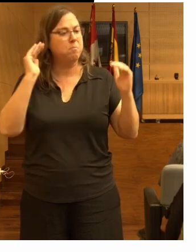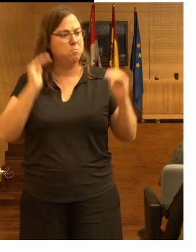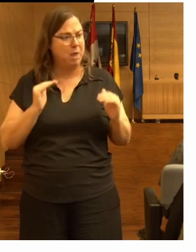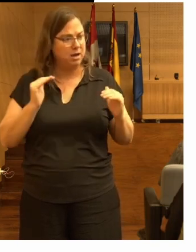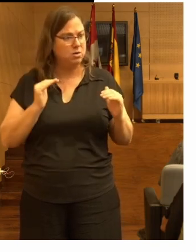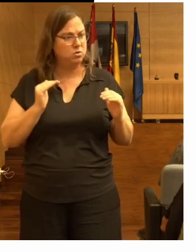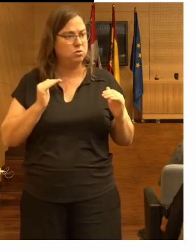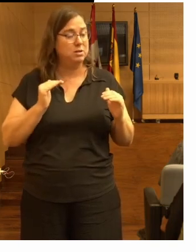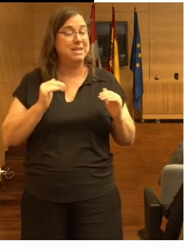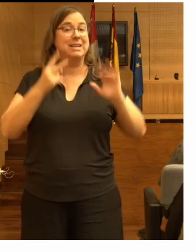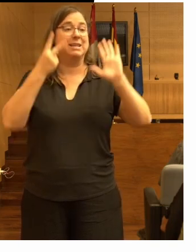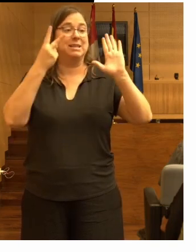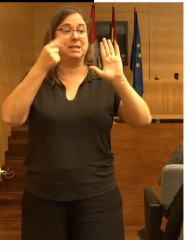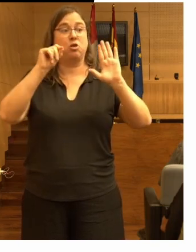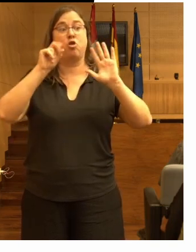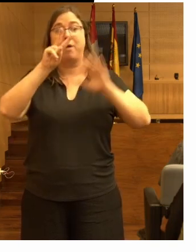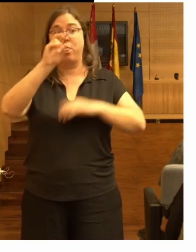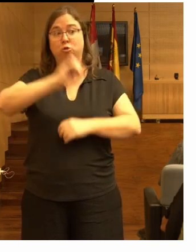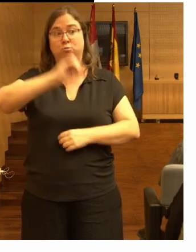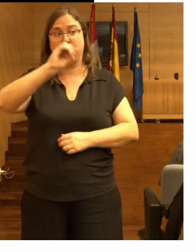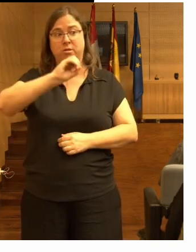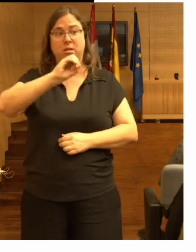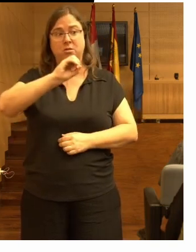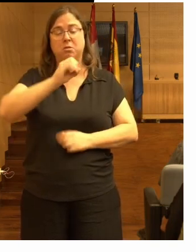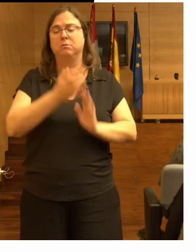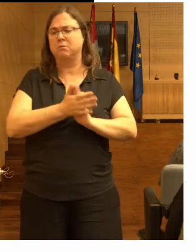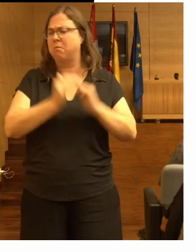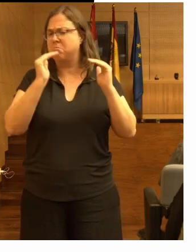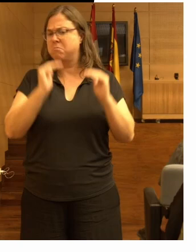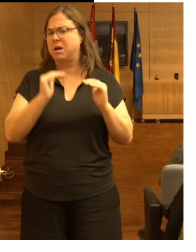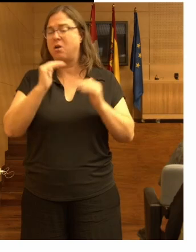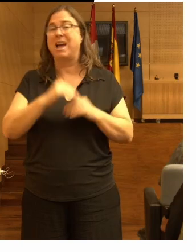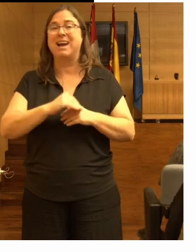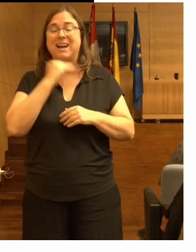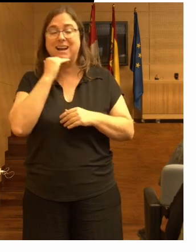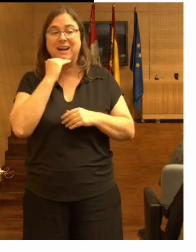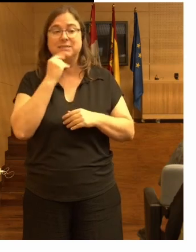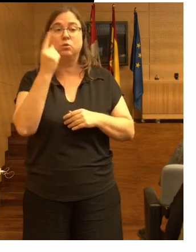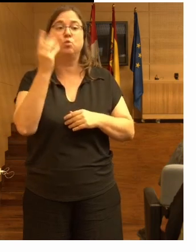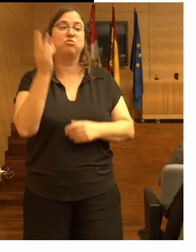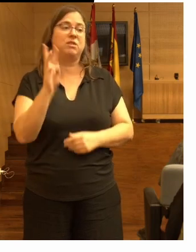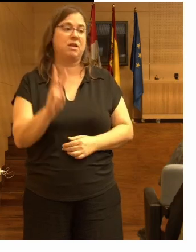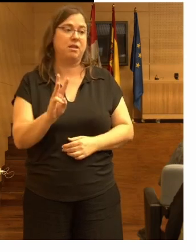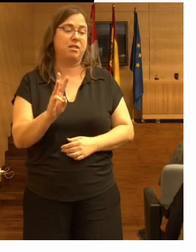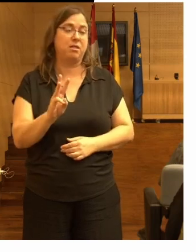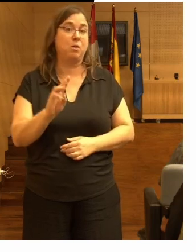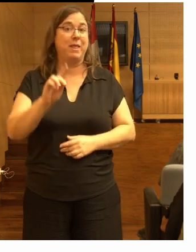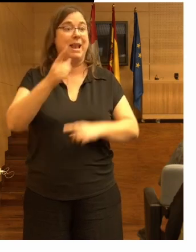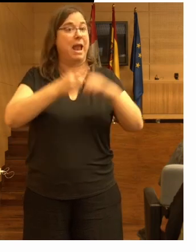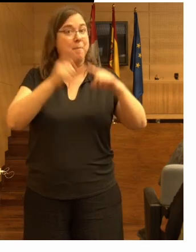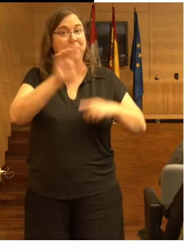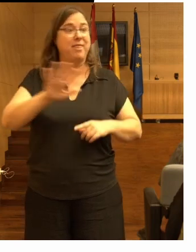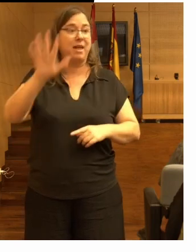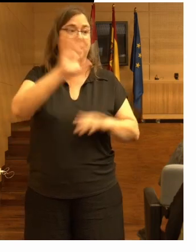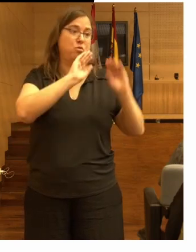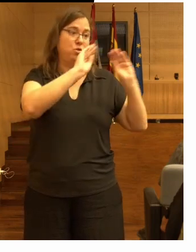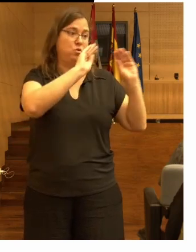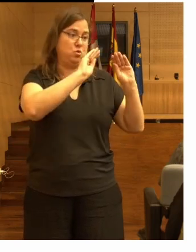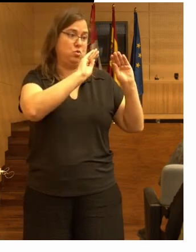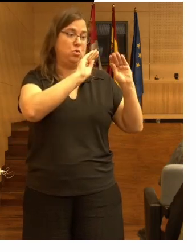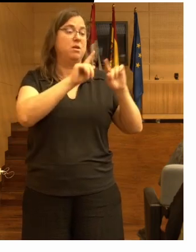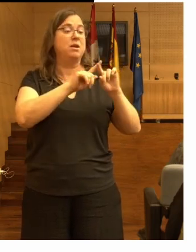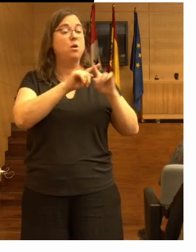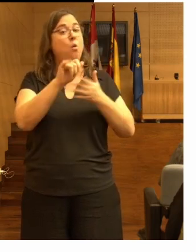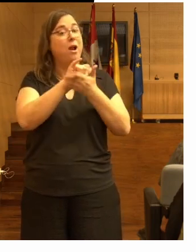un 7,2% como vemos es muy por debajo casi un tercio de la media nacional también por debajo de la media del